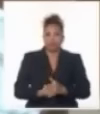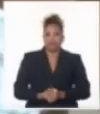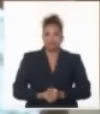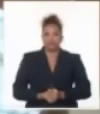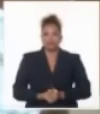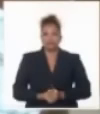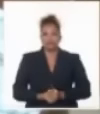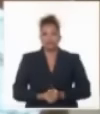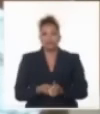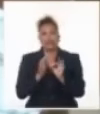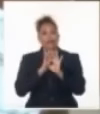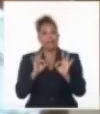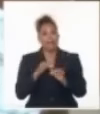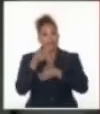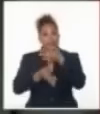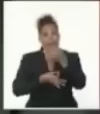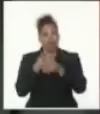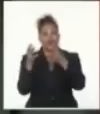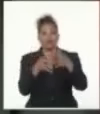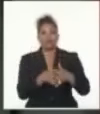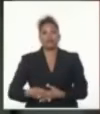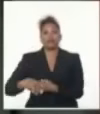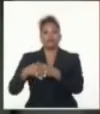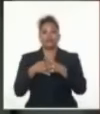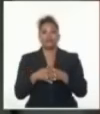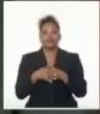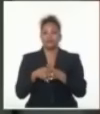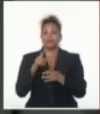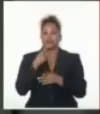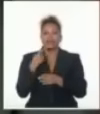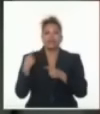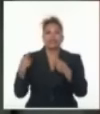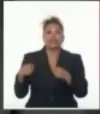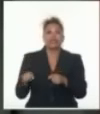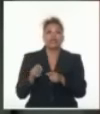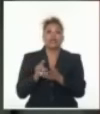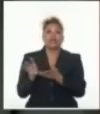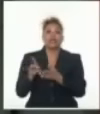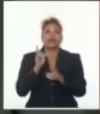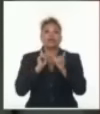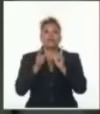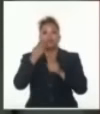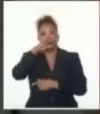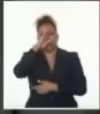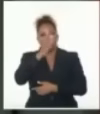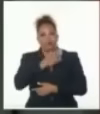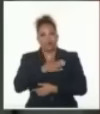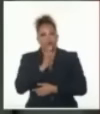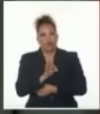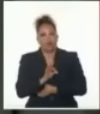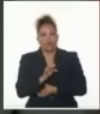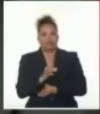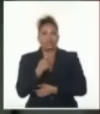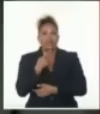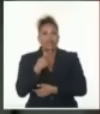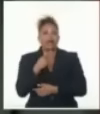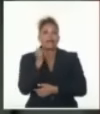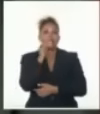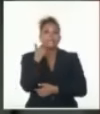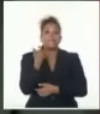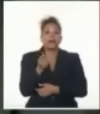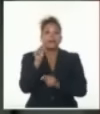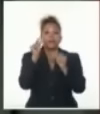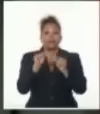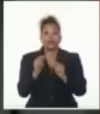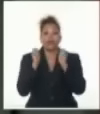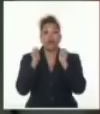experta señaló que Washington está aislado de su política hacia Cuba y que cada vez son más las voces que se levantan para